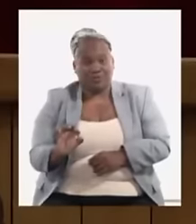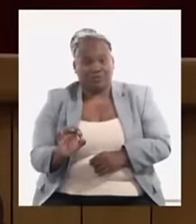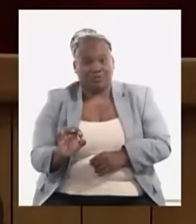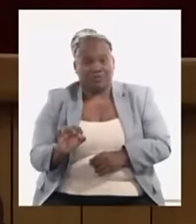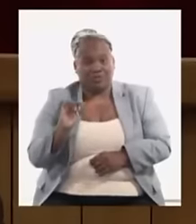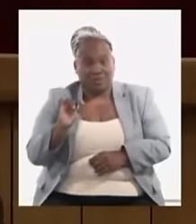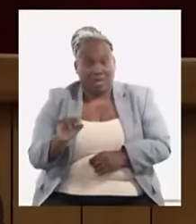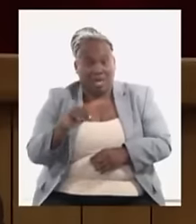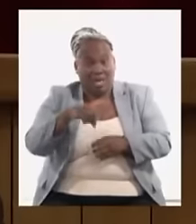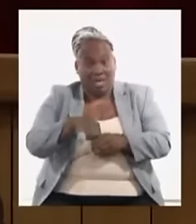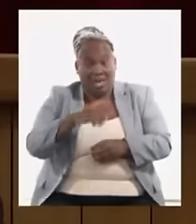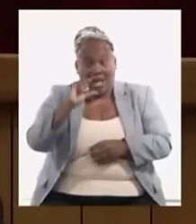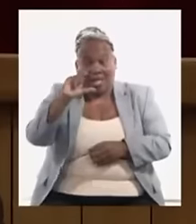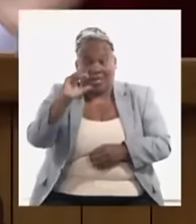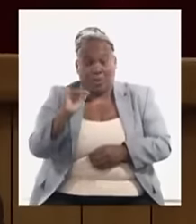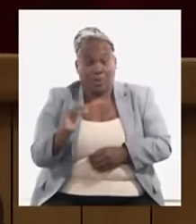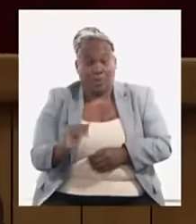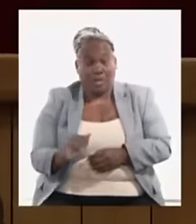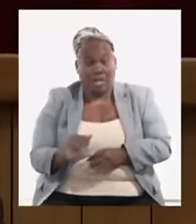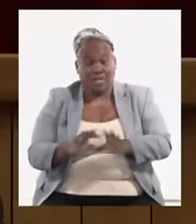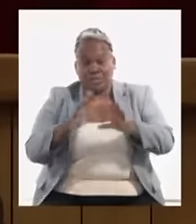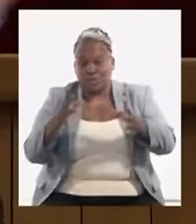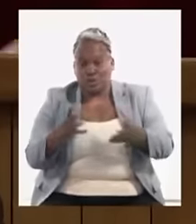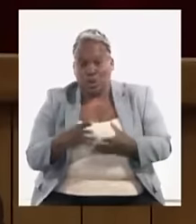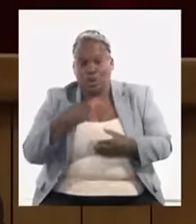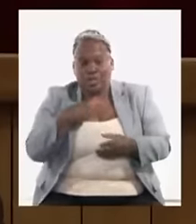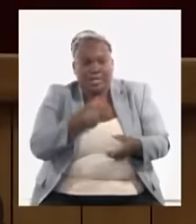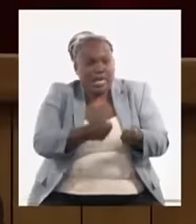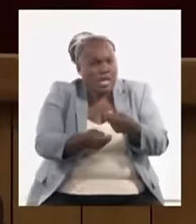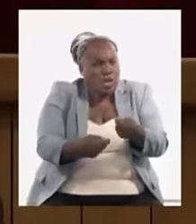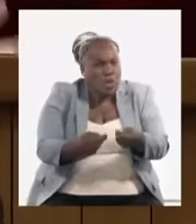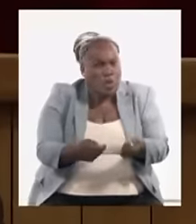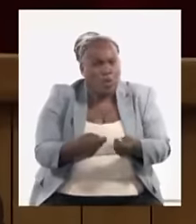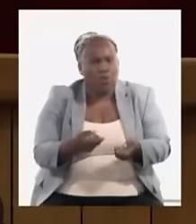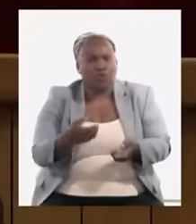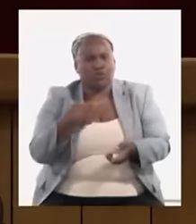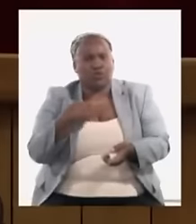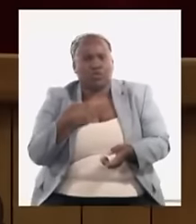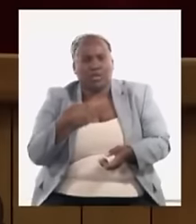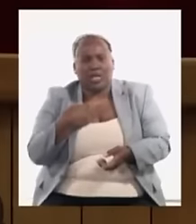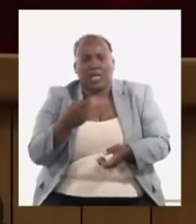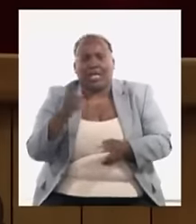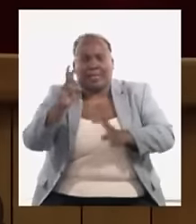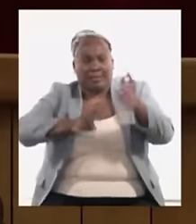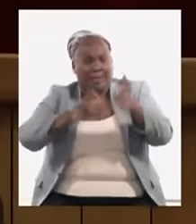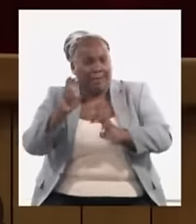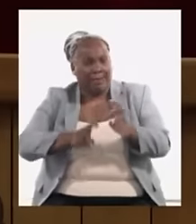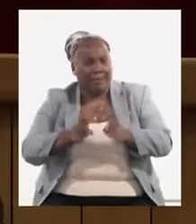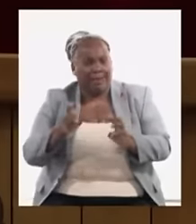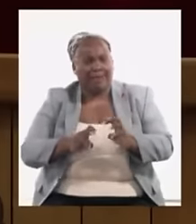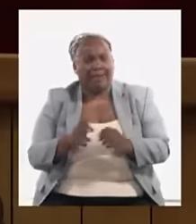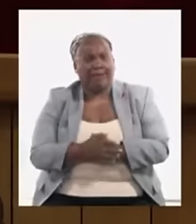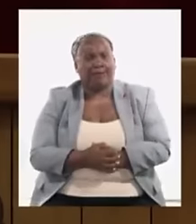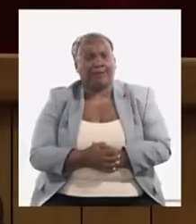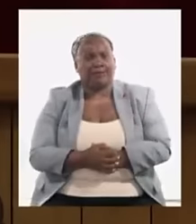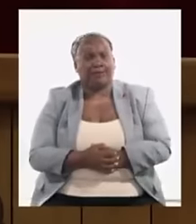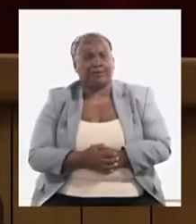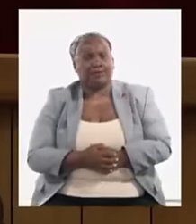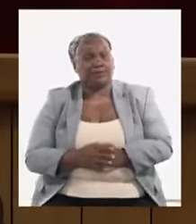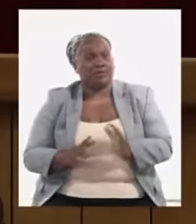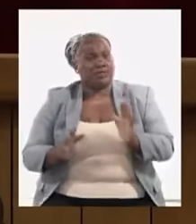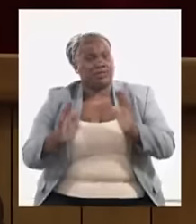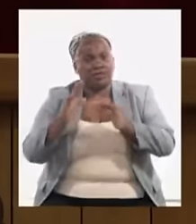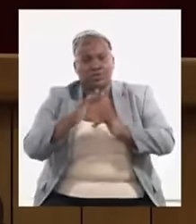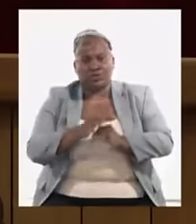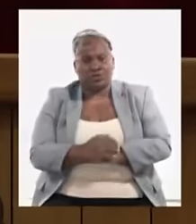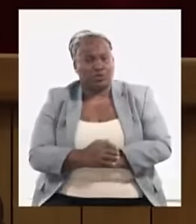están en esa categoría ahí están todos los que tienen negocio tienen grandes consumos talleres que realmente no son en